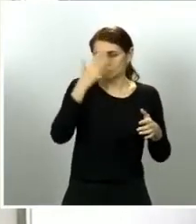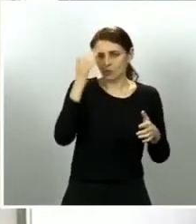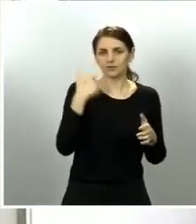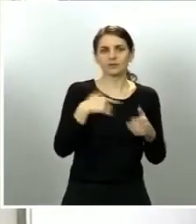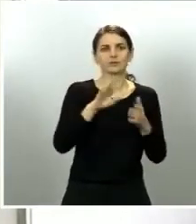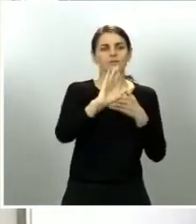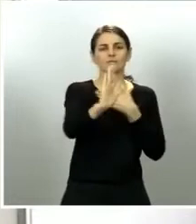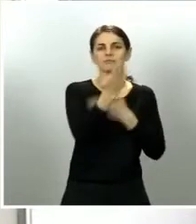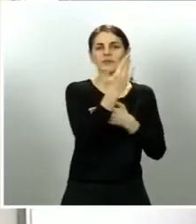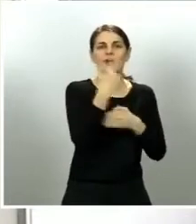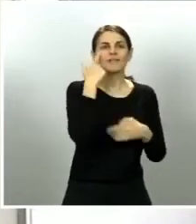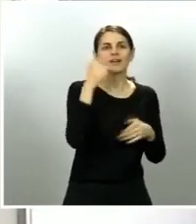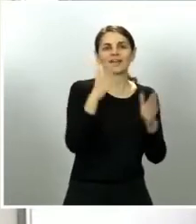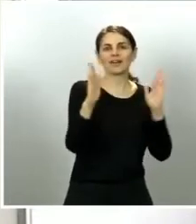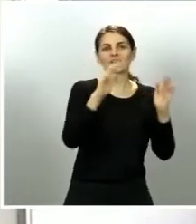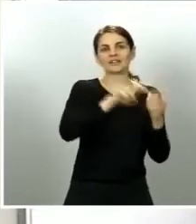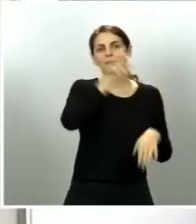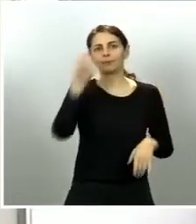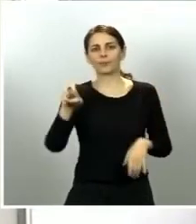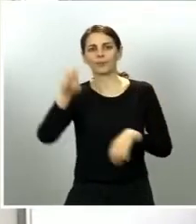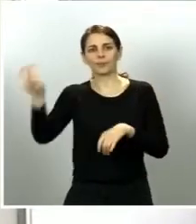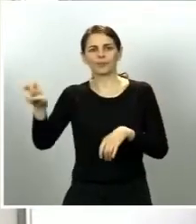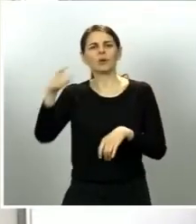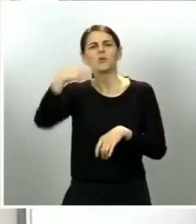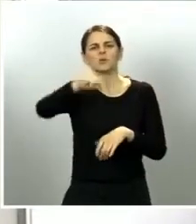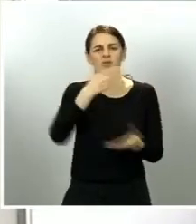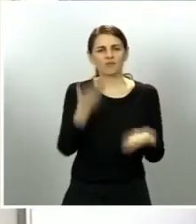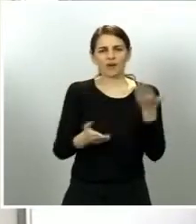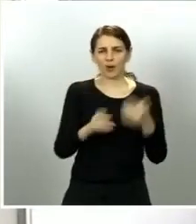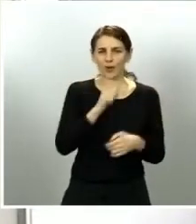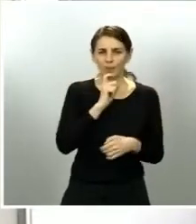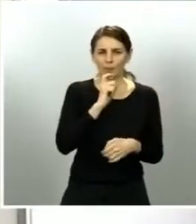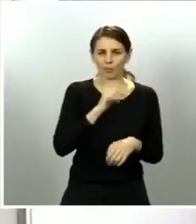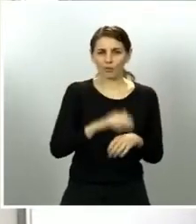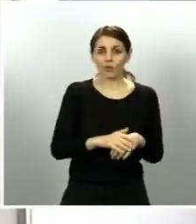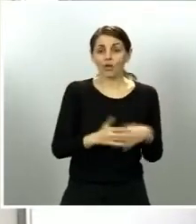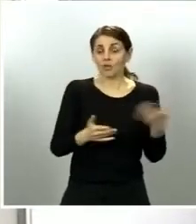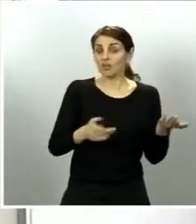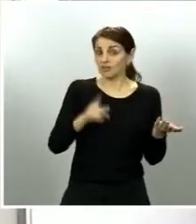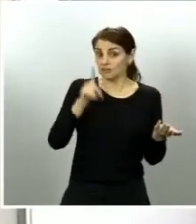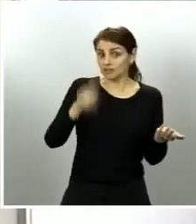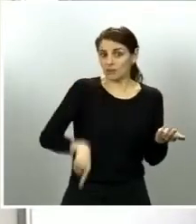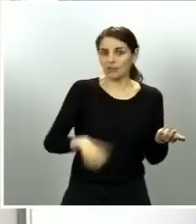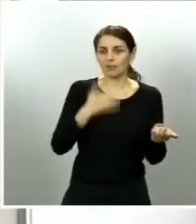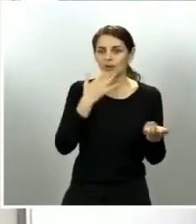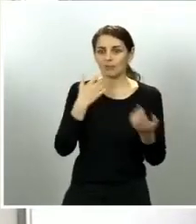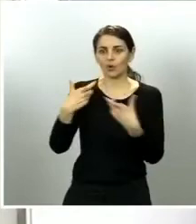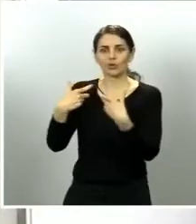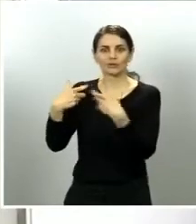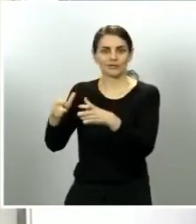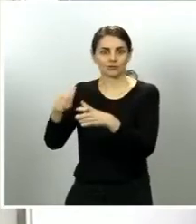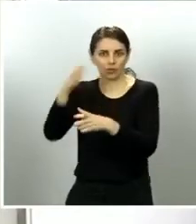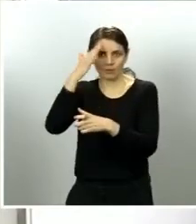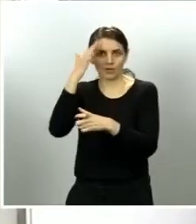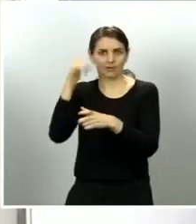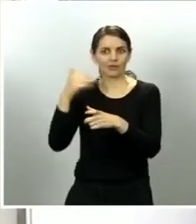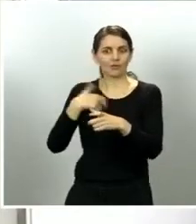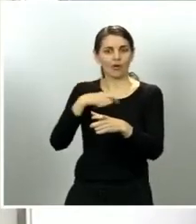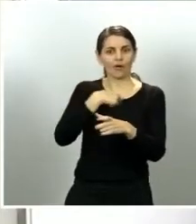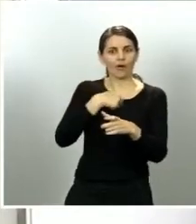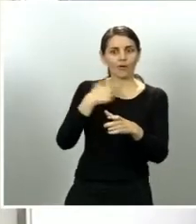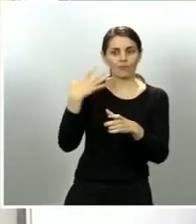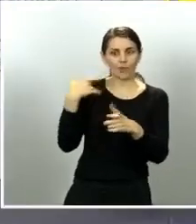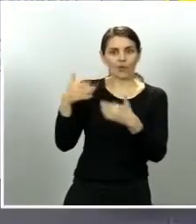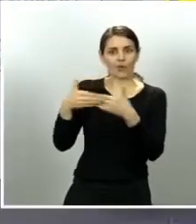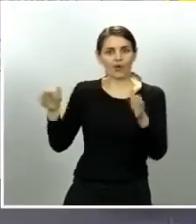y con qué antialación van a recibir esa información los sectores afectados si van a tener además algún protocolo